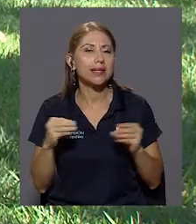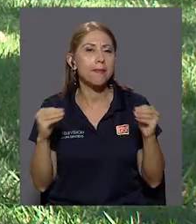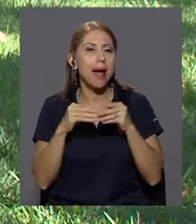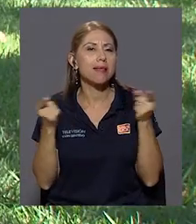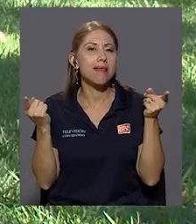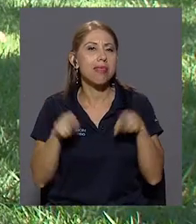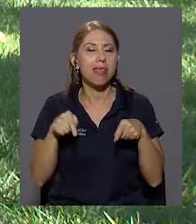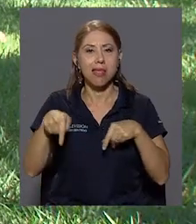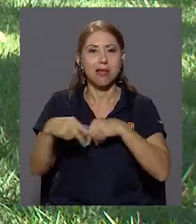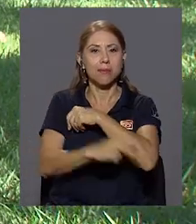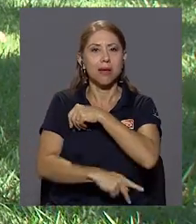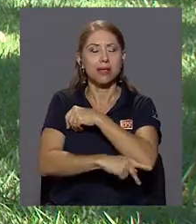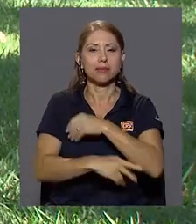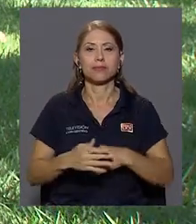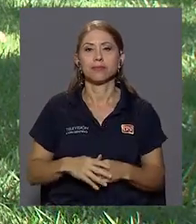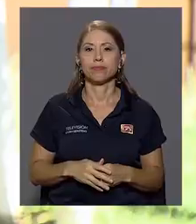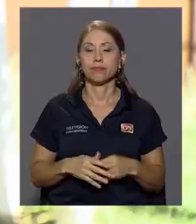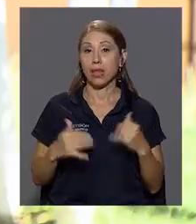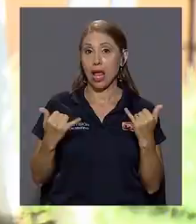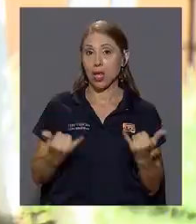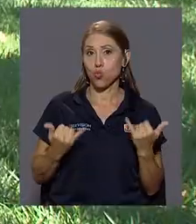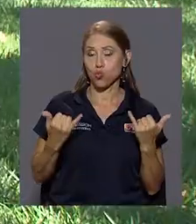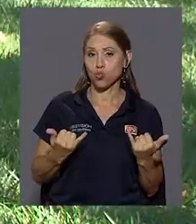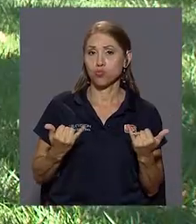¿cuáles son las que más se presentan en el país?